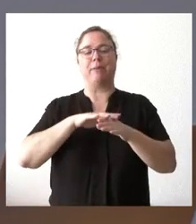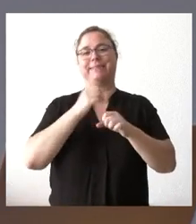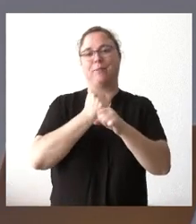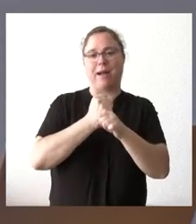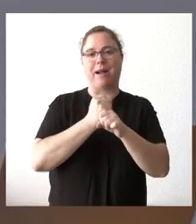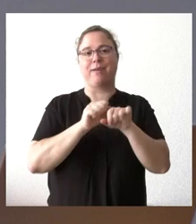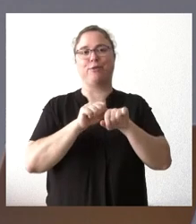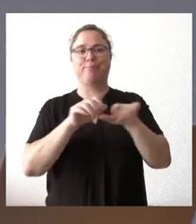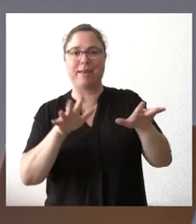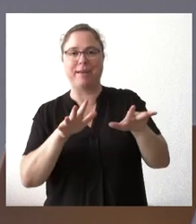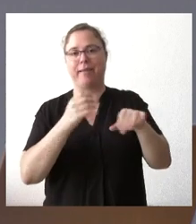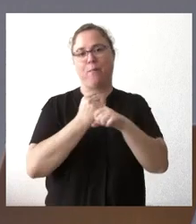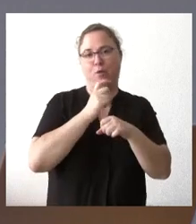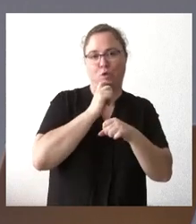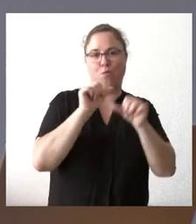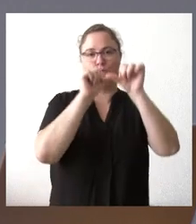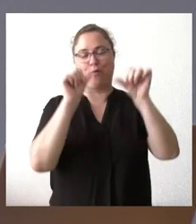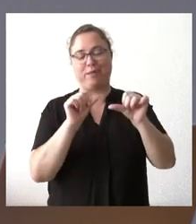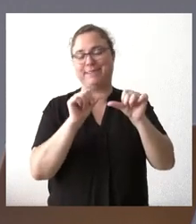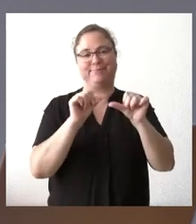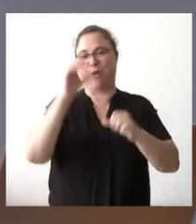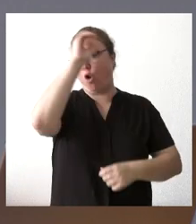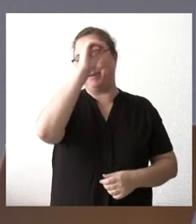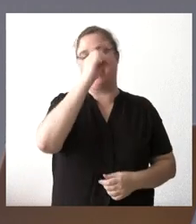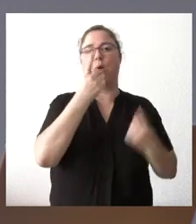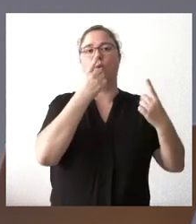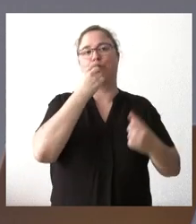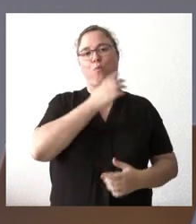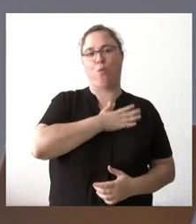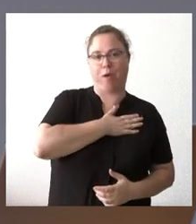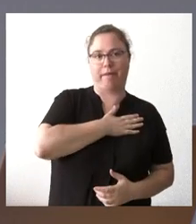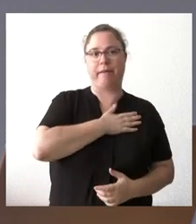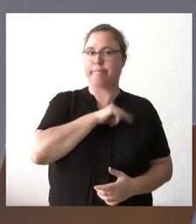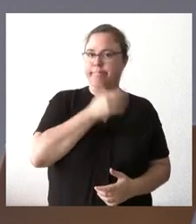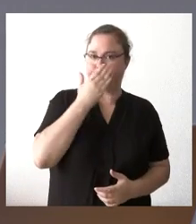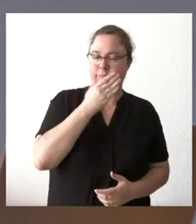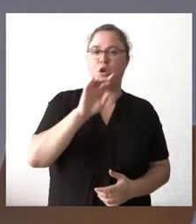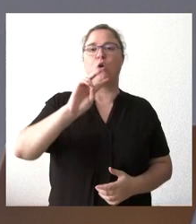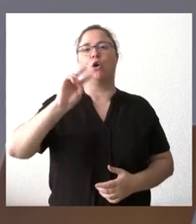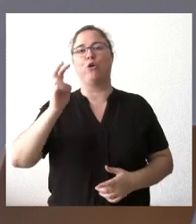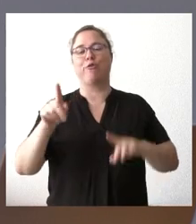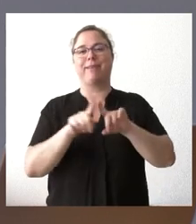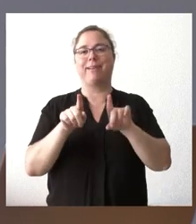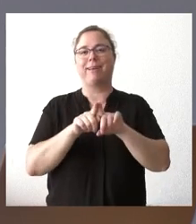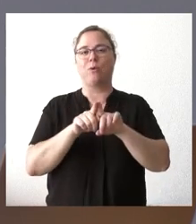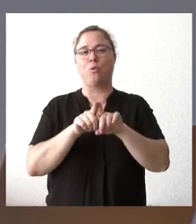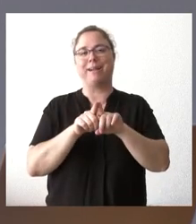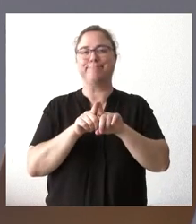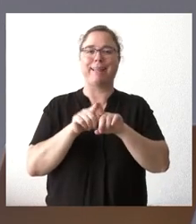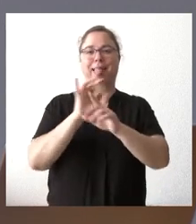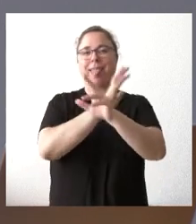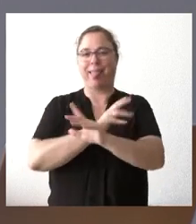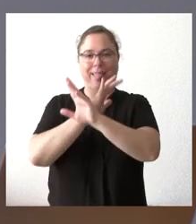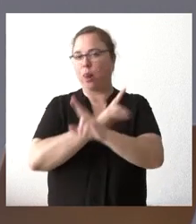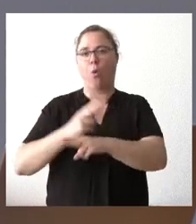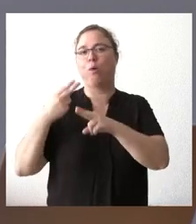las hay de distintos signos, las hay desde la buena fe y desde el sentimiento, las hay desde el juego político, incluso